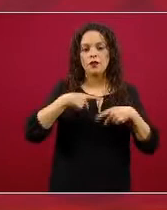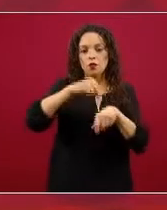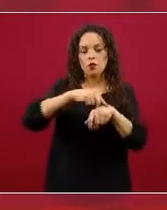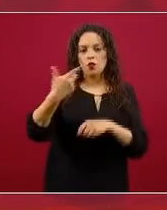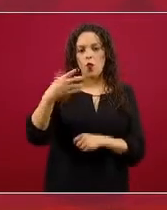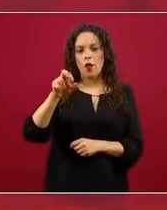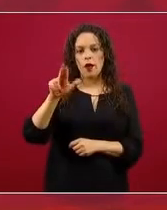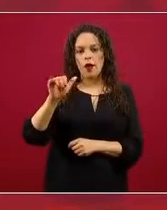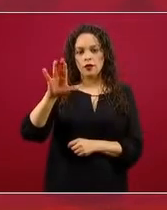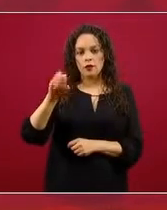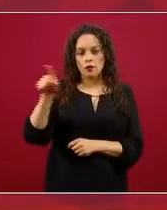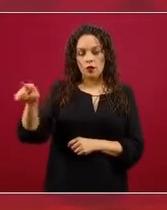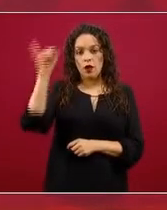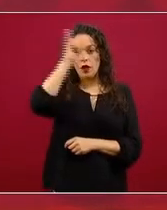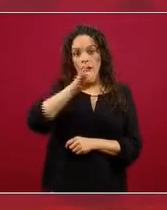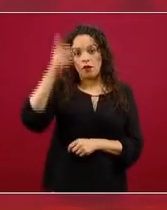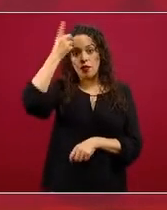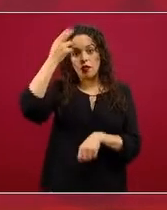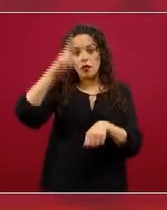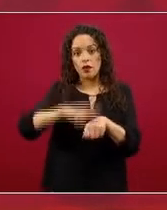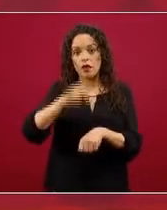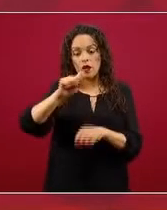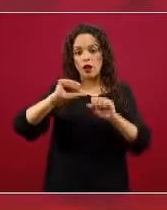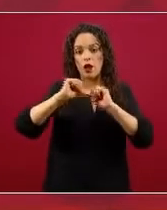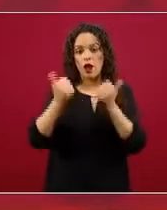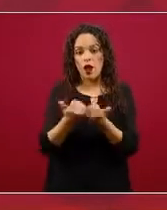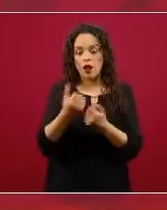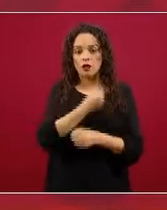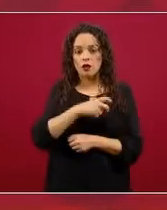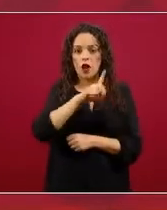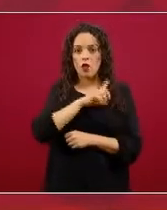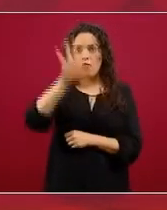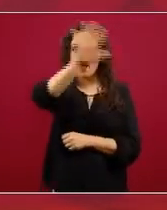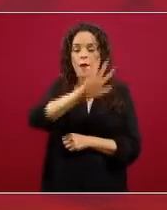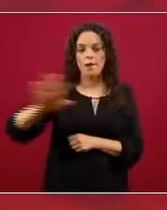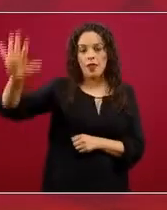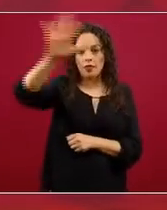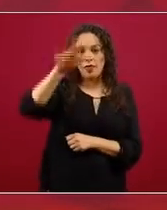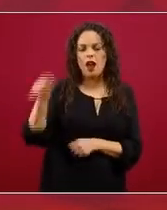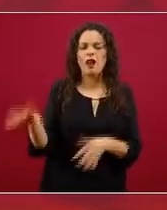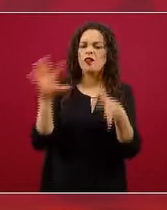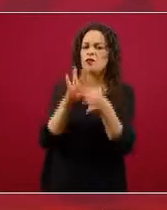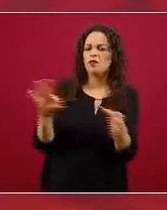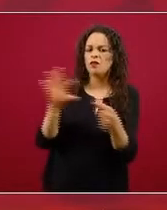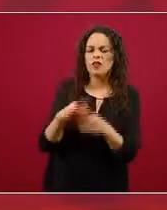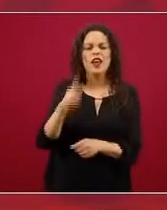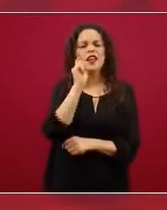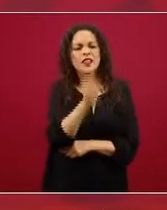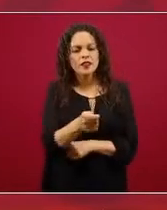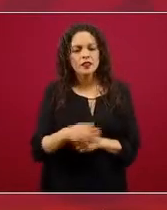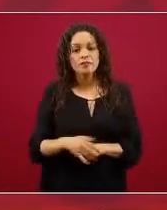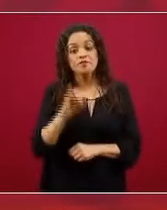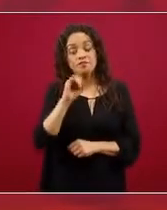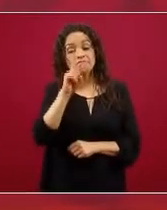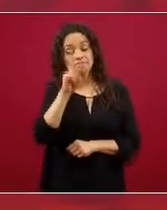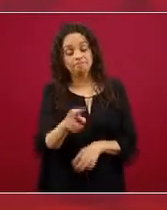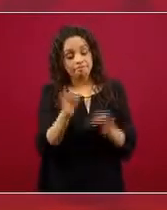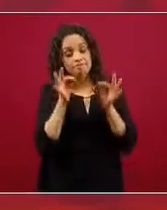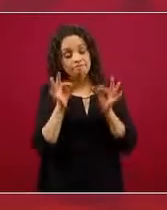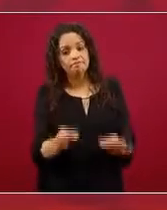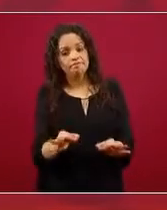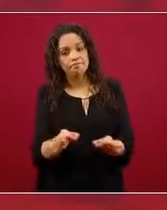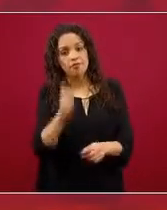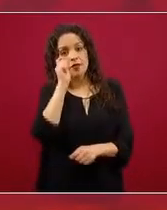quien es el jefe, el director del área de salud ambiental. Lo que nos comentan es que efectivamente las